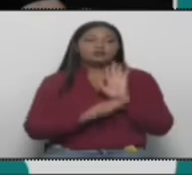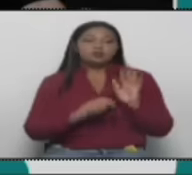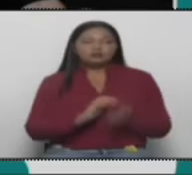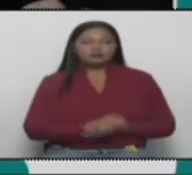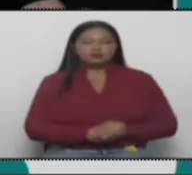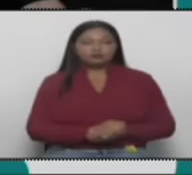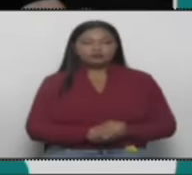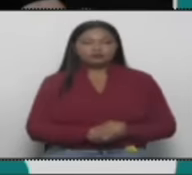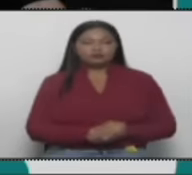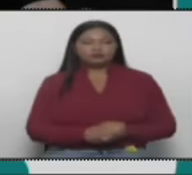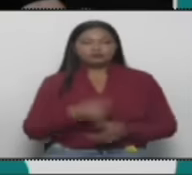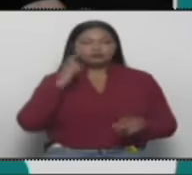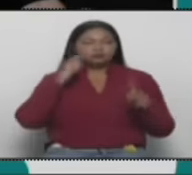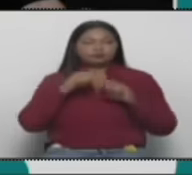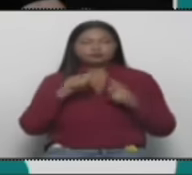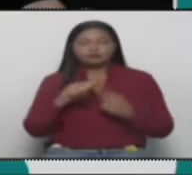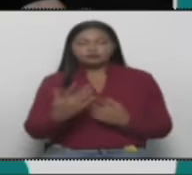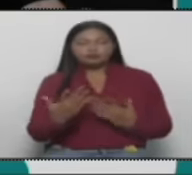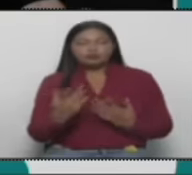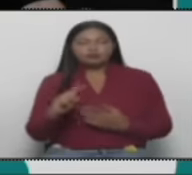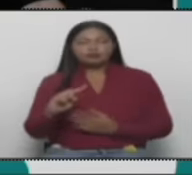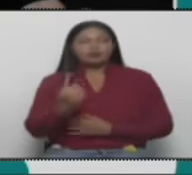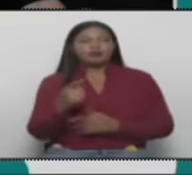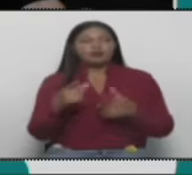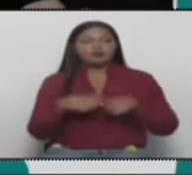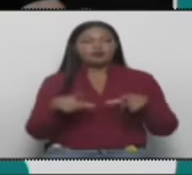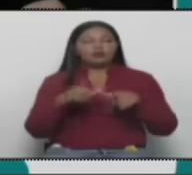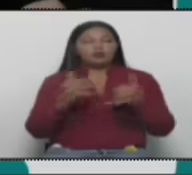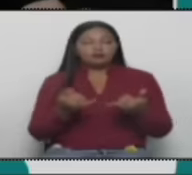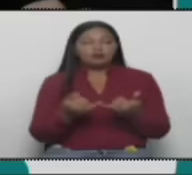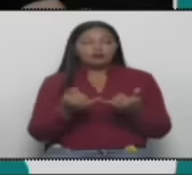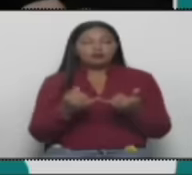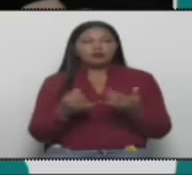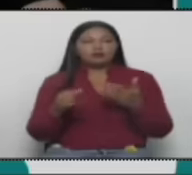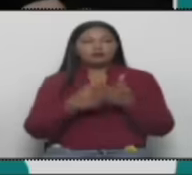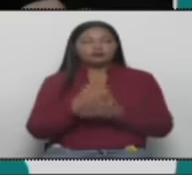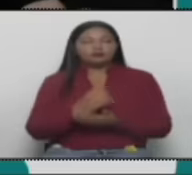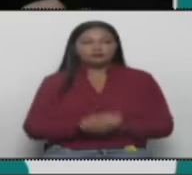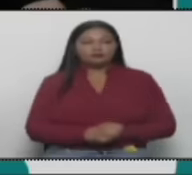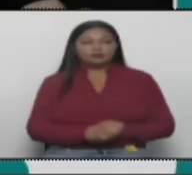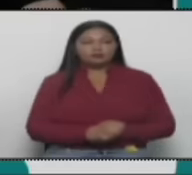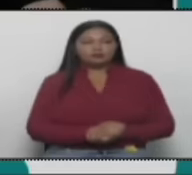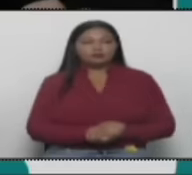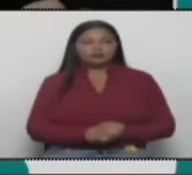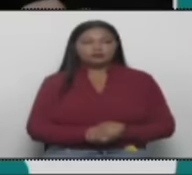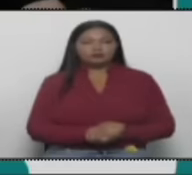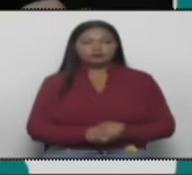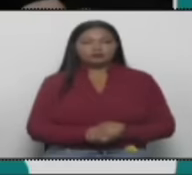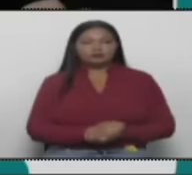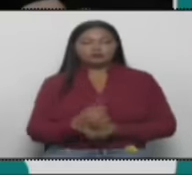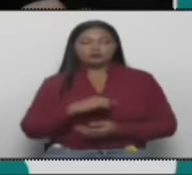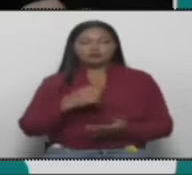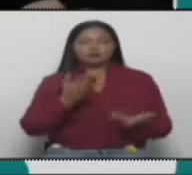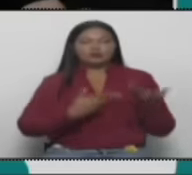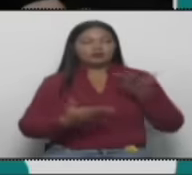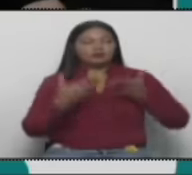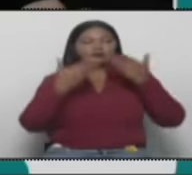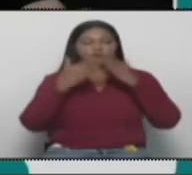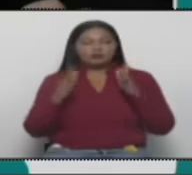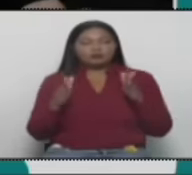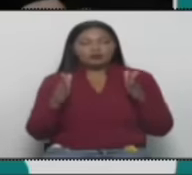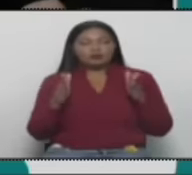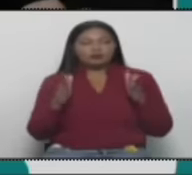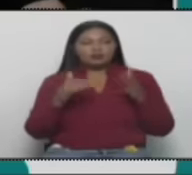se refiere en primer lugar, ciertamente, a las nulidades, se refiere a los servicios públicos,